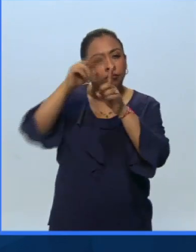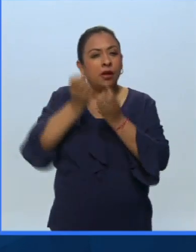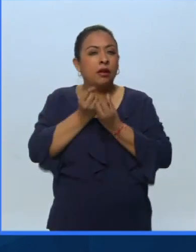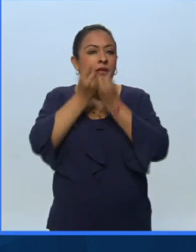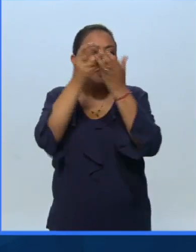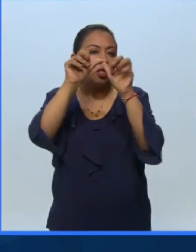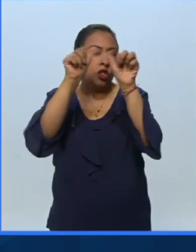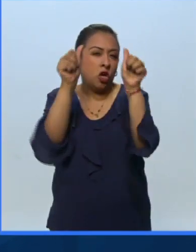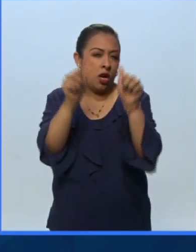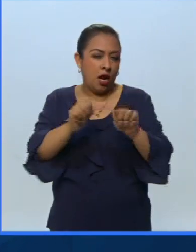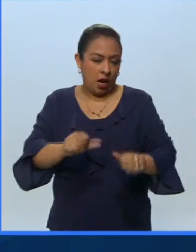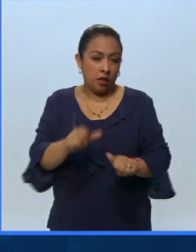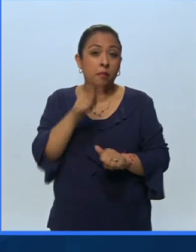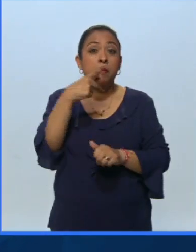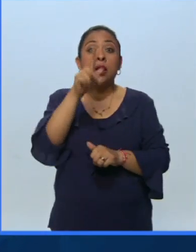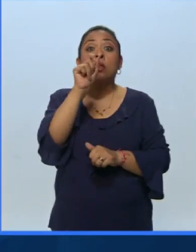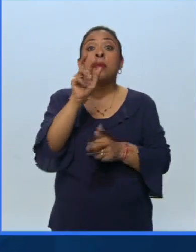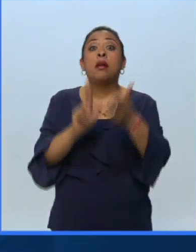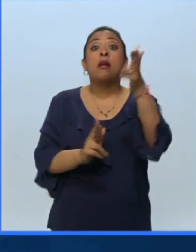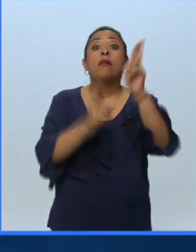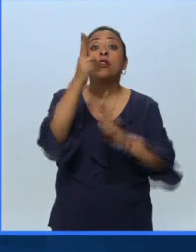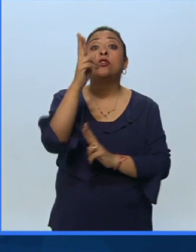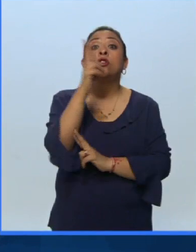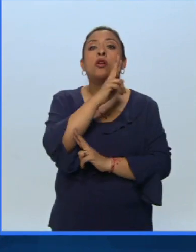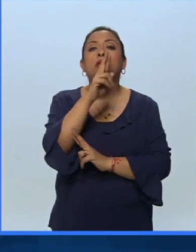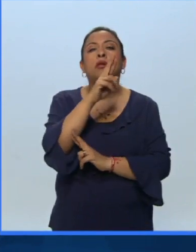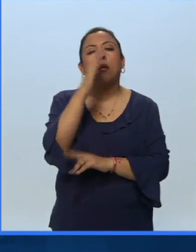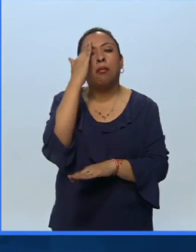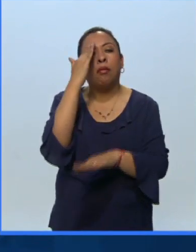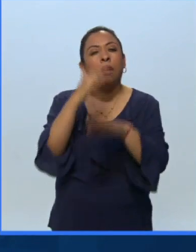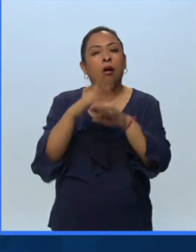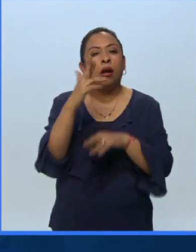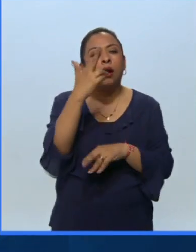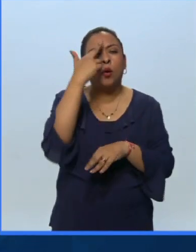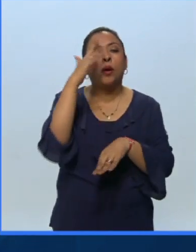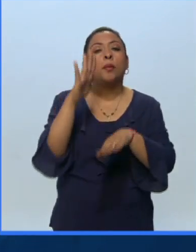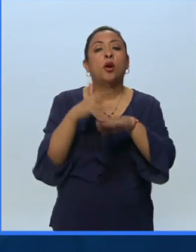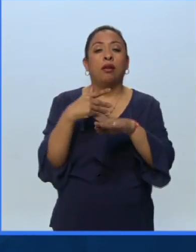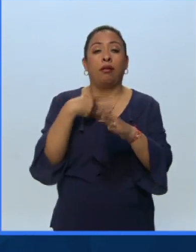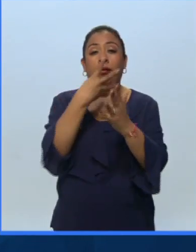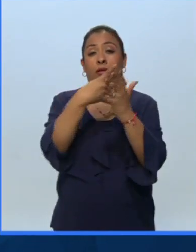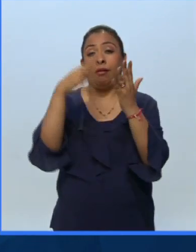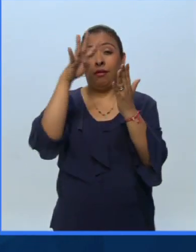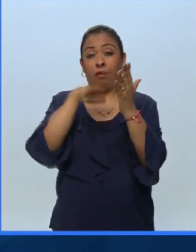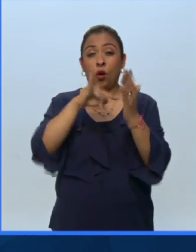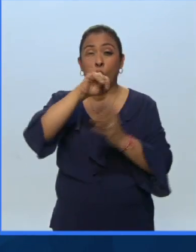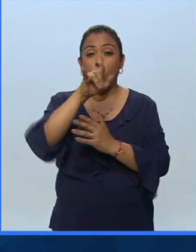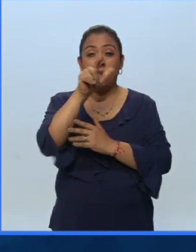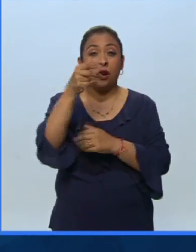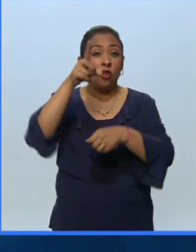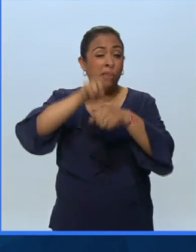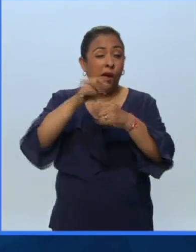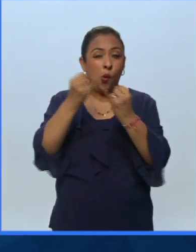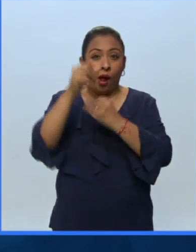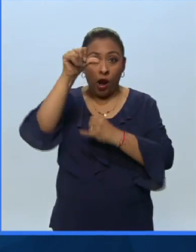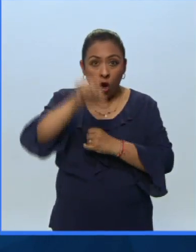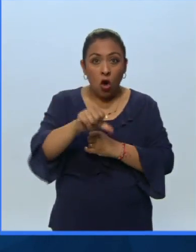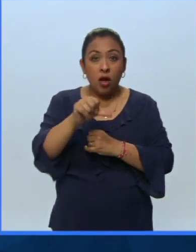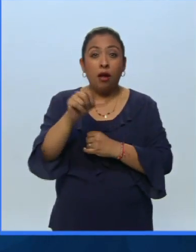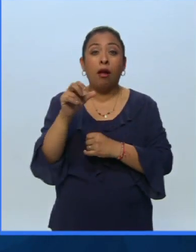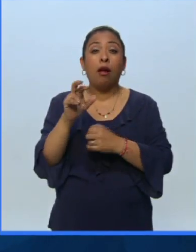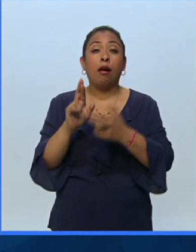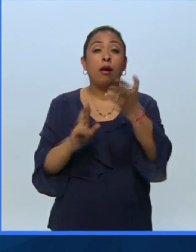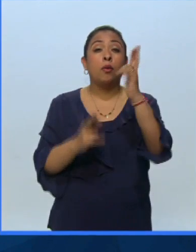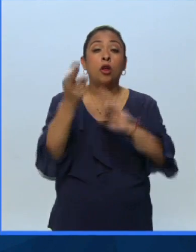artísticas pero también la revolución rusa por una conmemoración ¿por qué? porque según el calendario juliano un día como hoy la revolución de